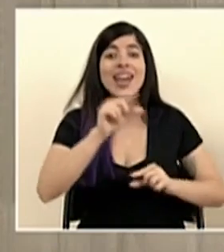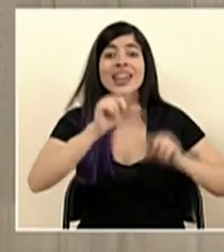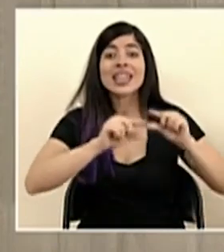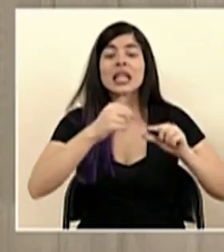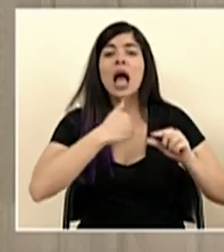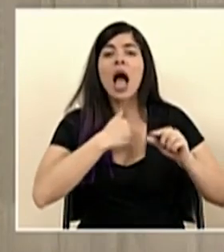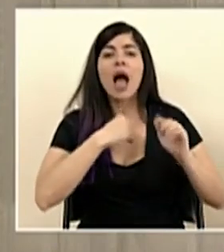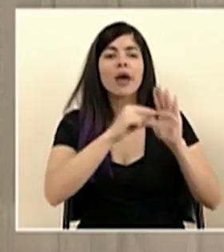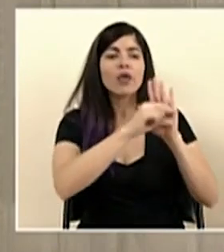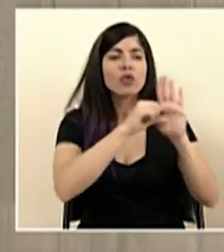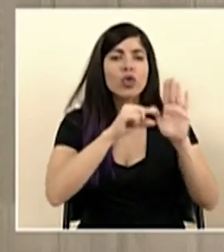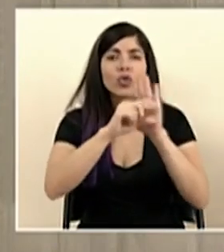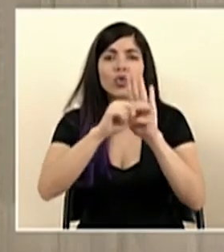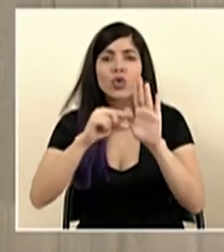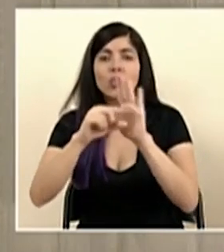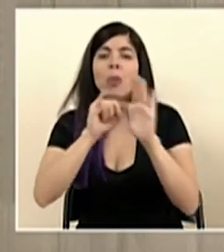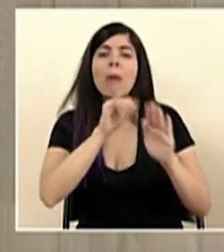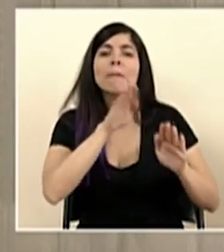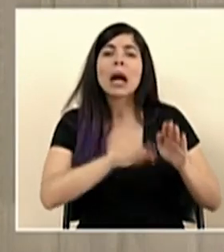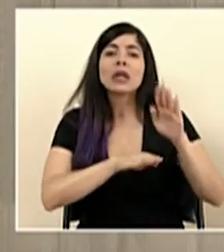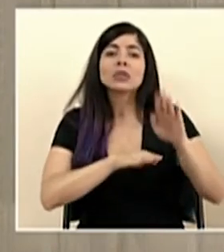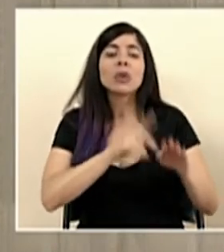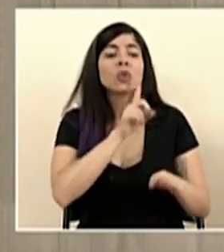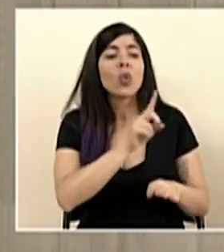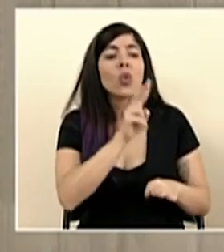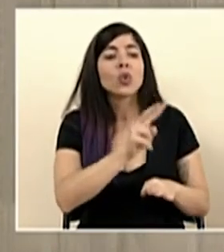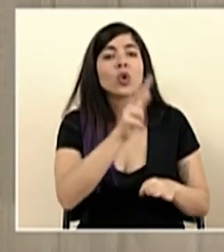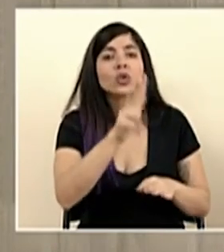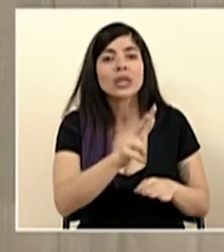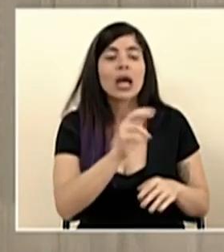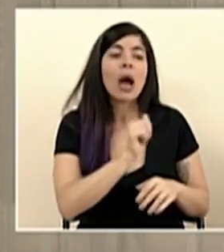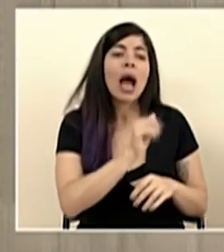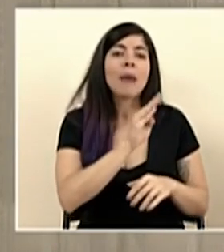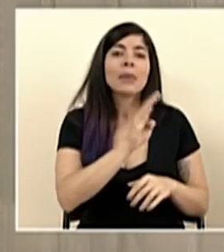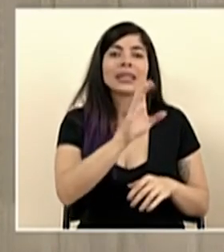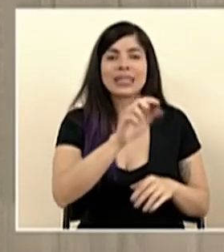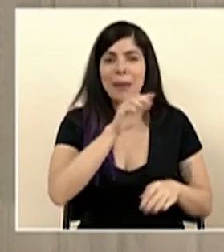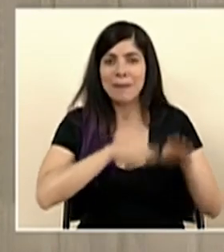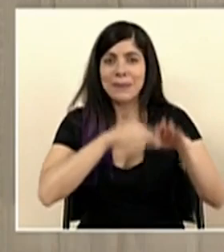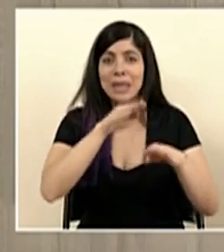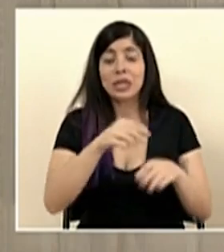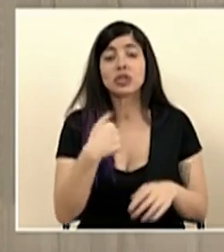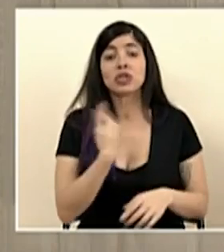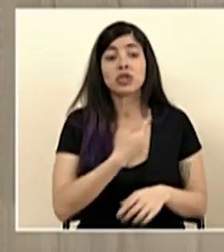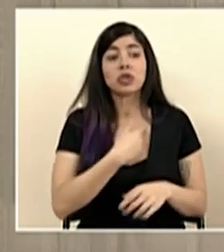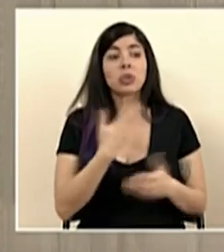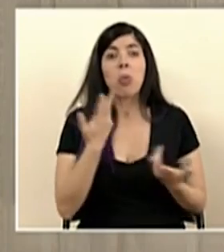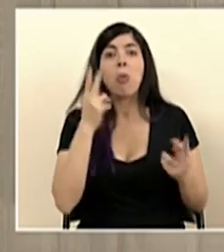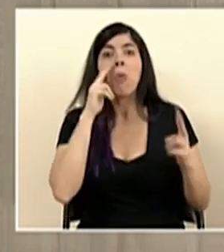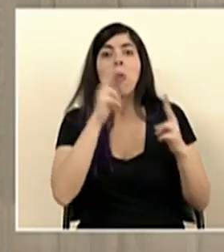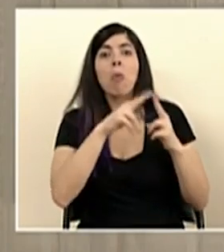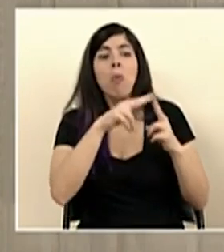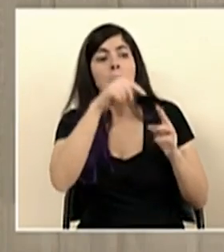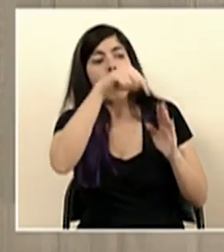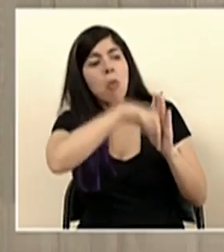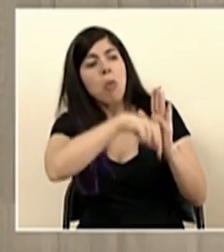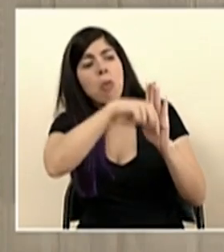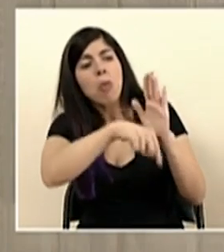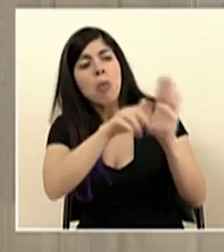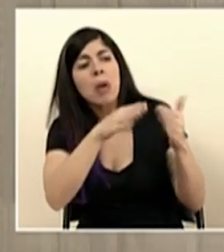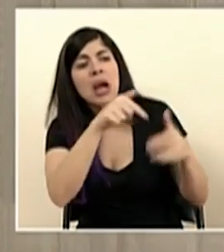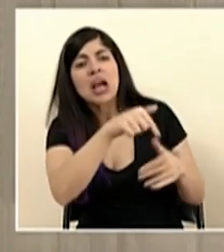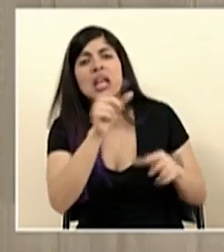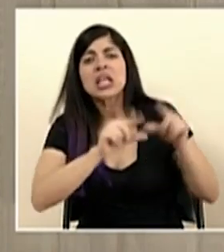rotuladas generalmente como solución 1, 2 o 3 o solución ABC. Y nosotros no conocemos la composición de eso.